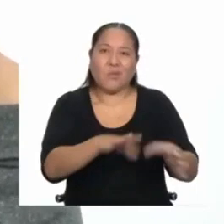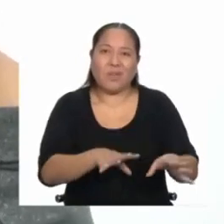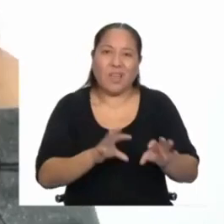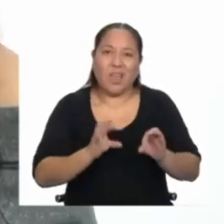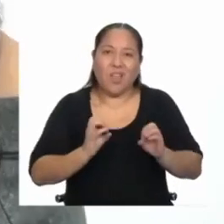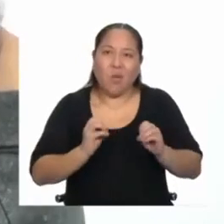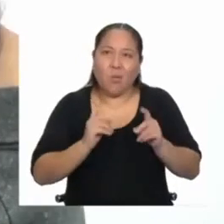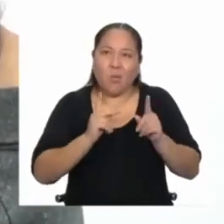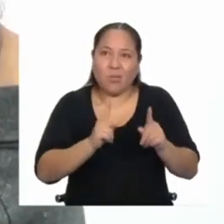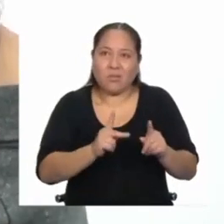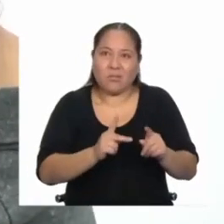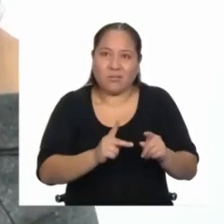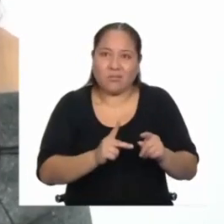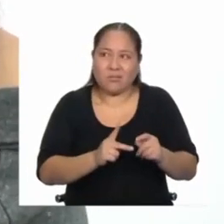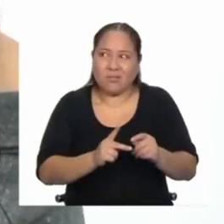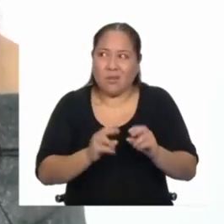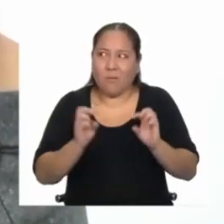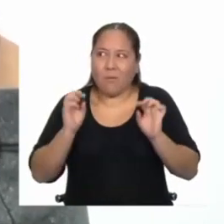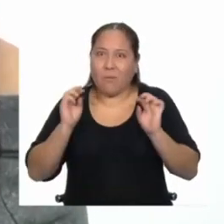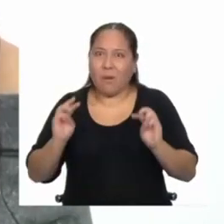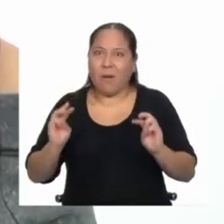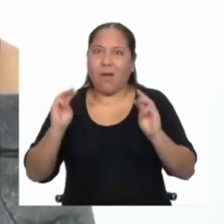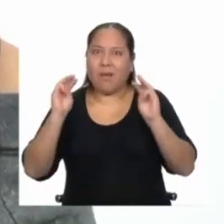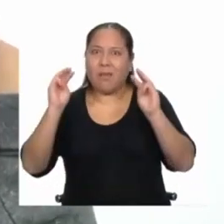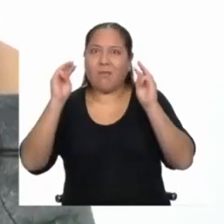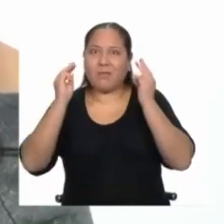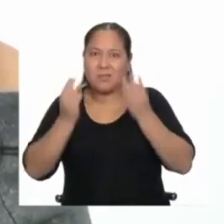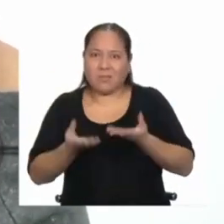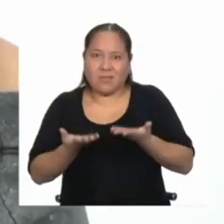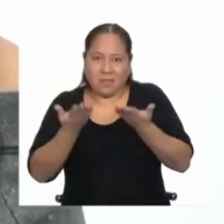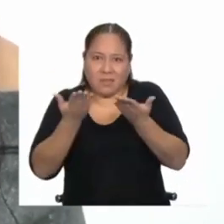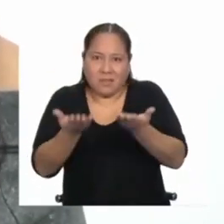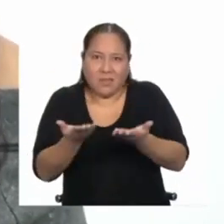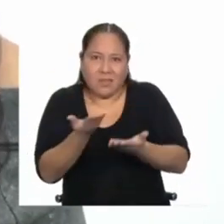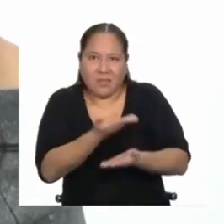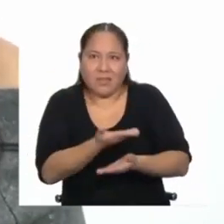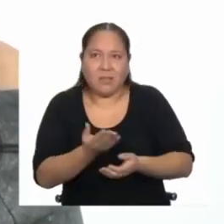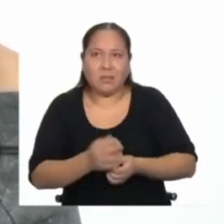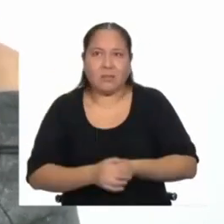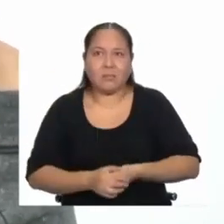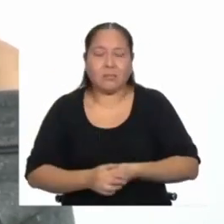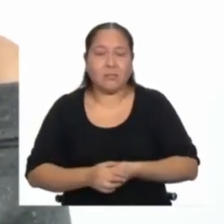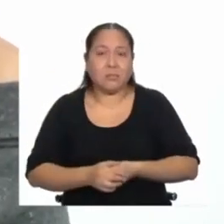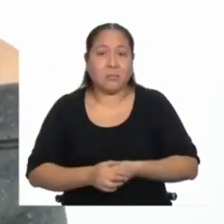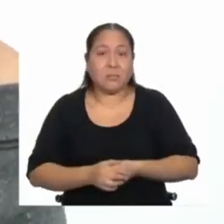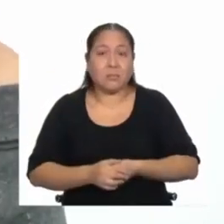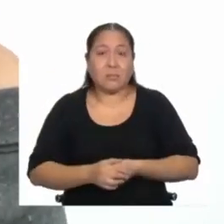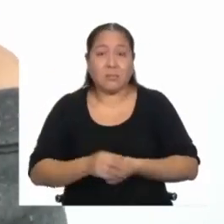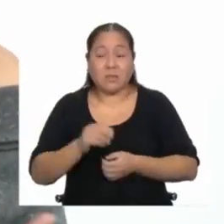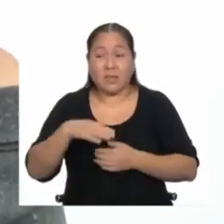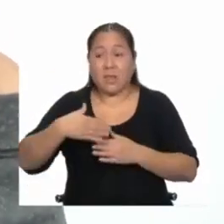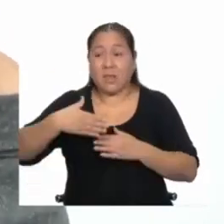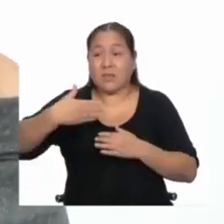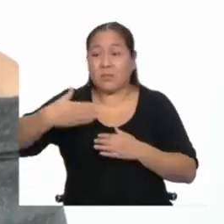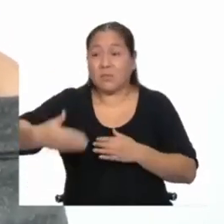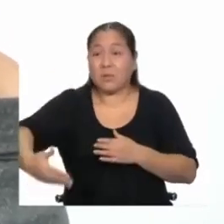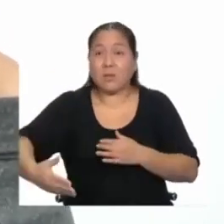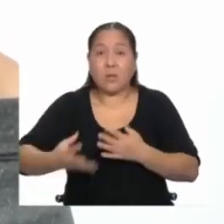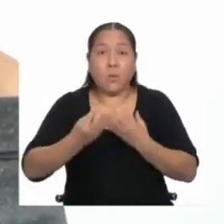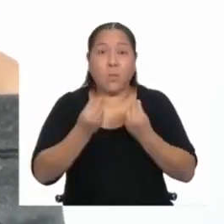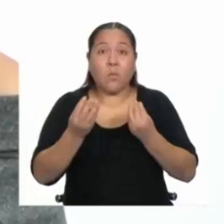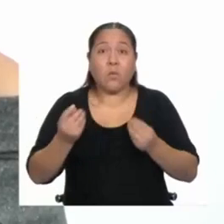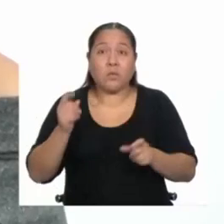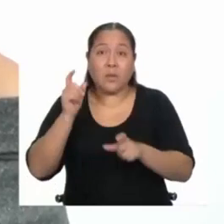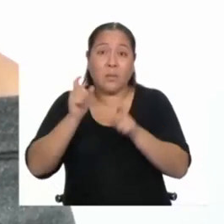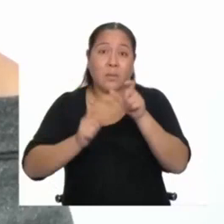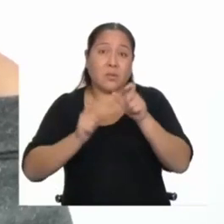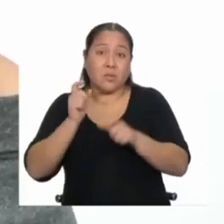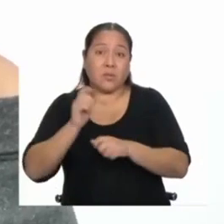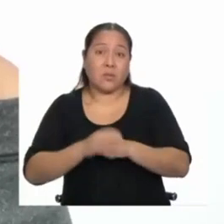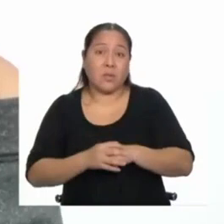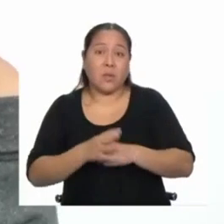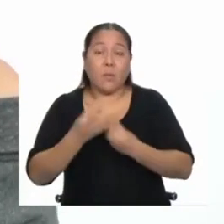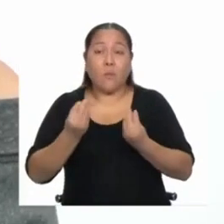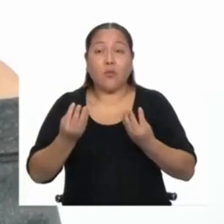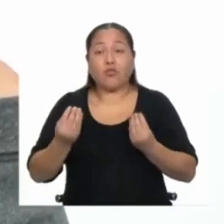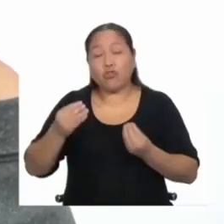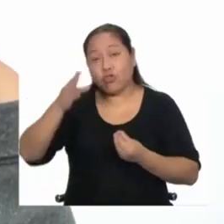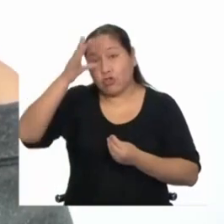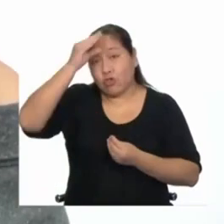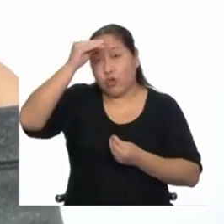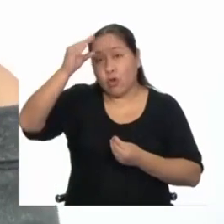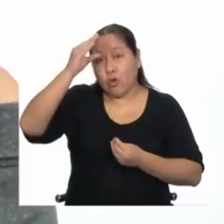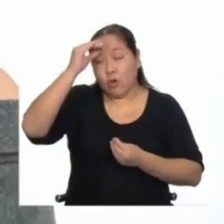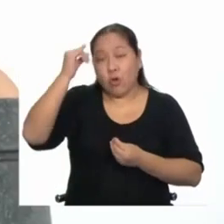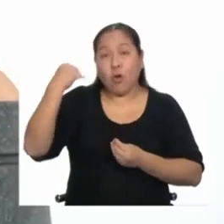oportunidades maravillosas que luego tuvieron. Y peor aún, más tarde, muchas y muchos jóvenes tampoco